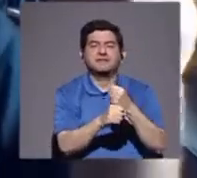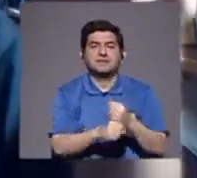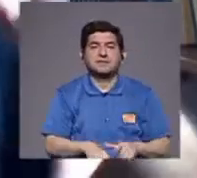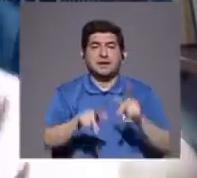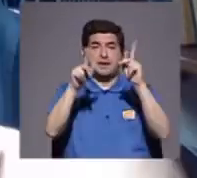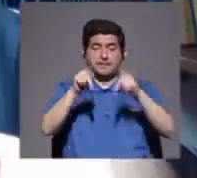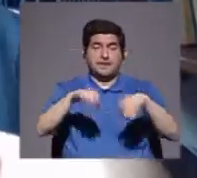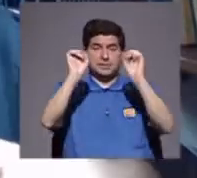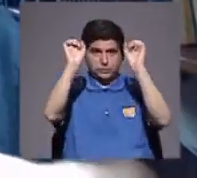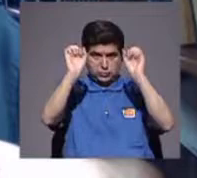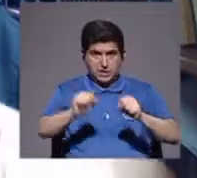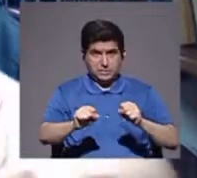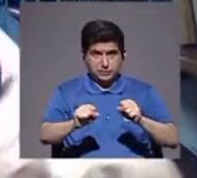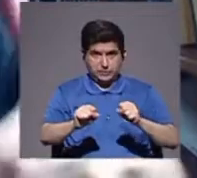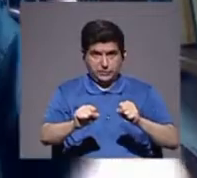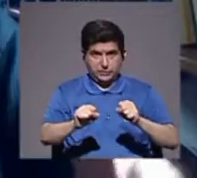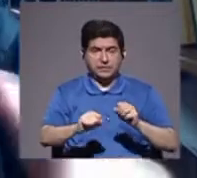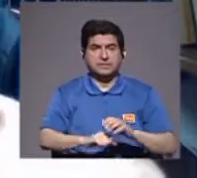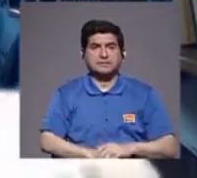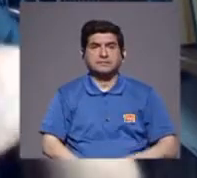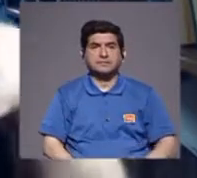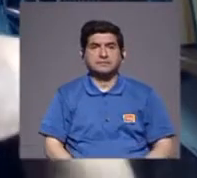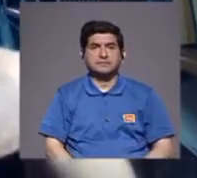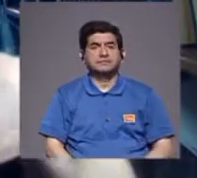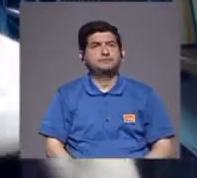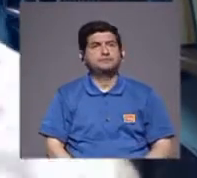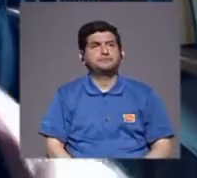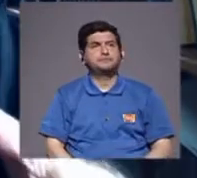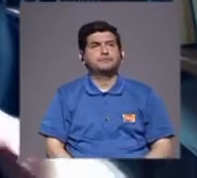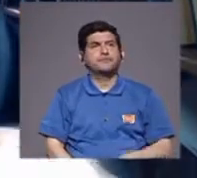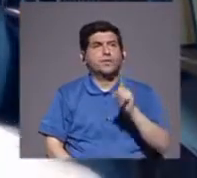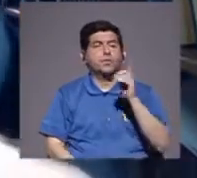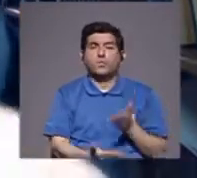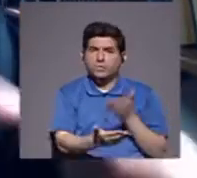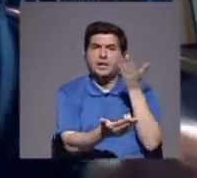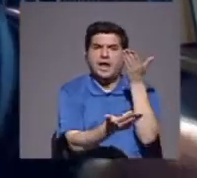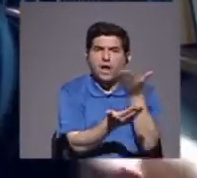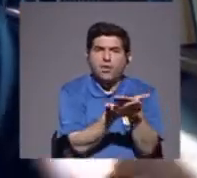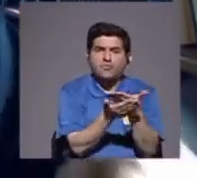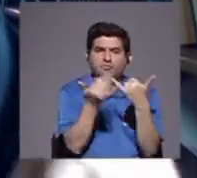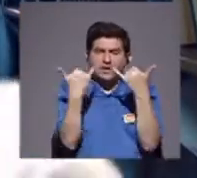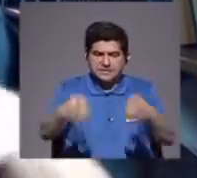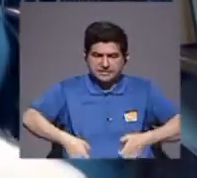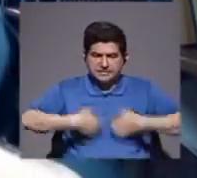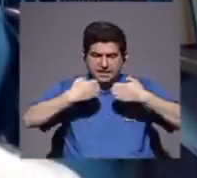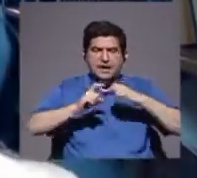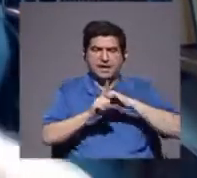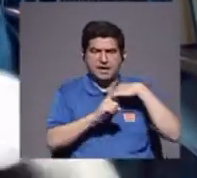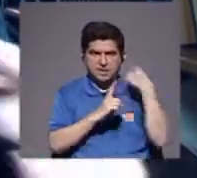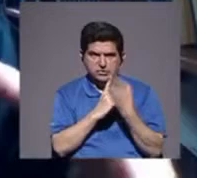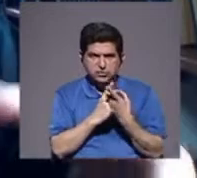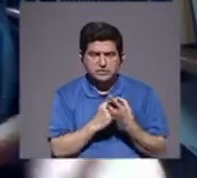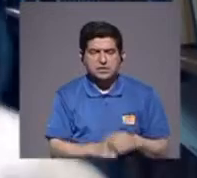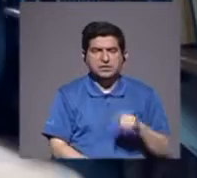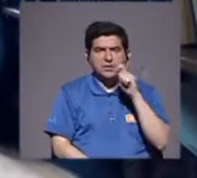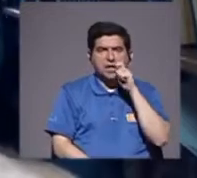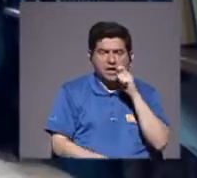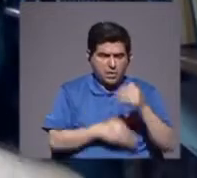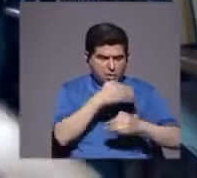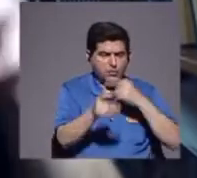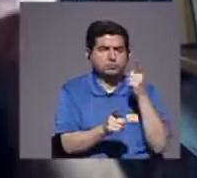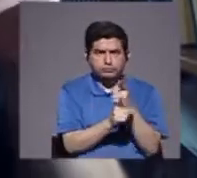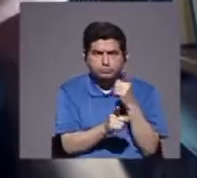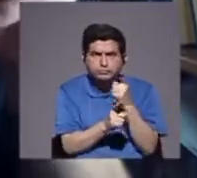las personas, una oferta, que exista ya en la sociedad, de marihuana, procesada